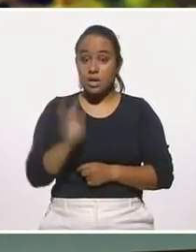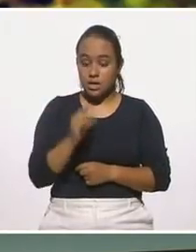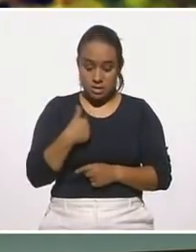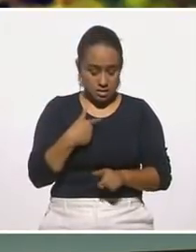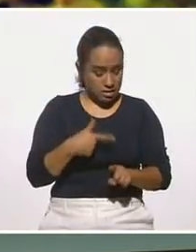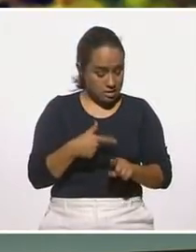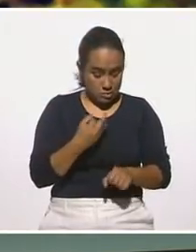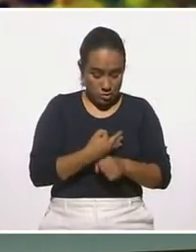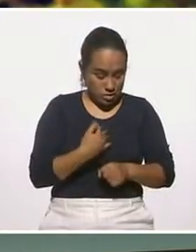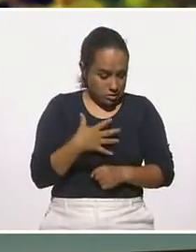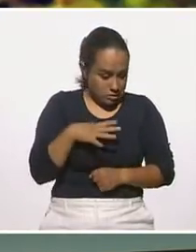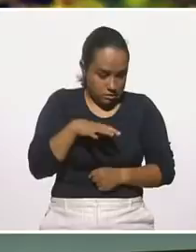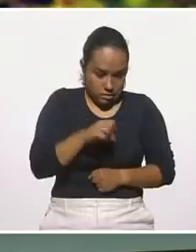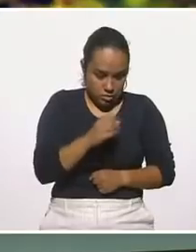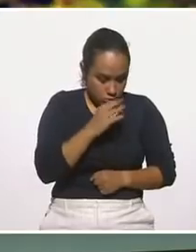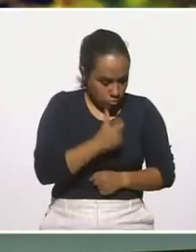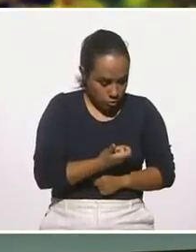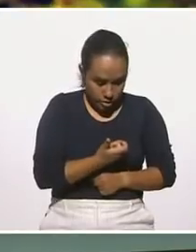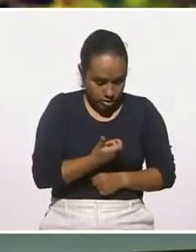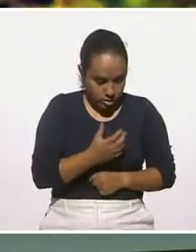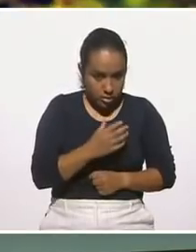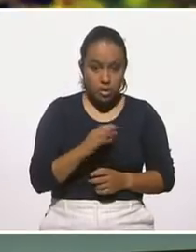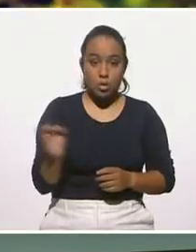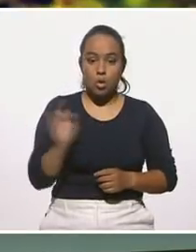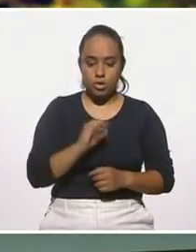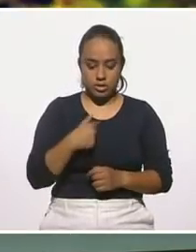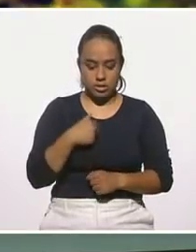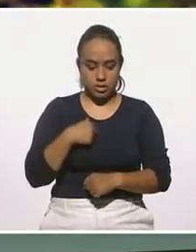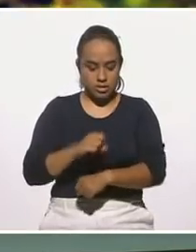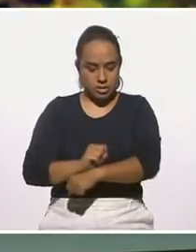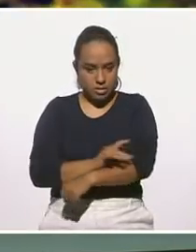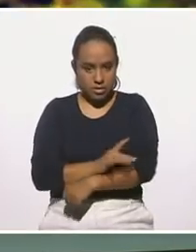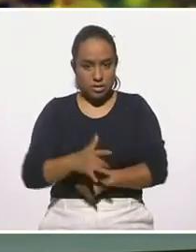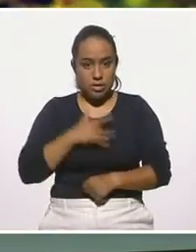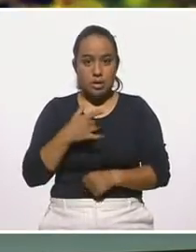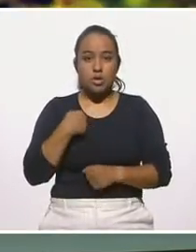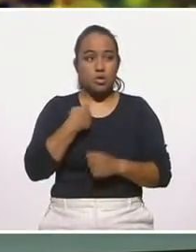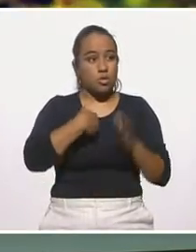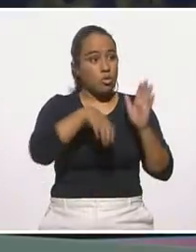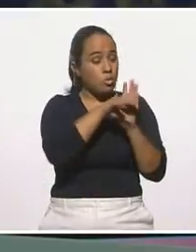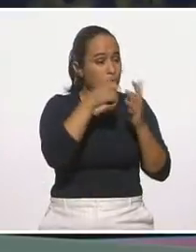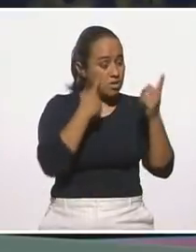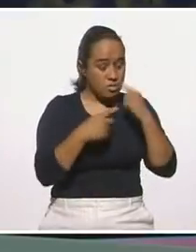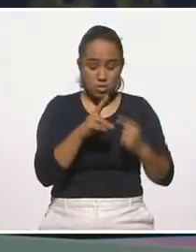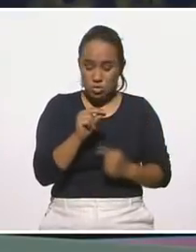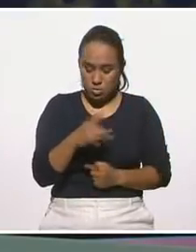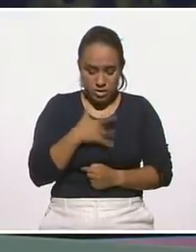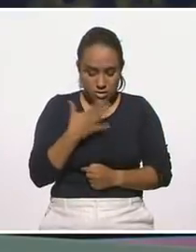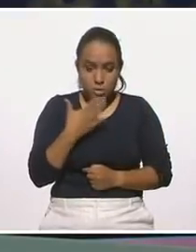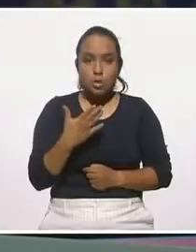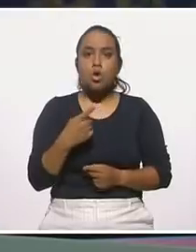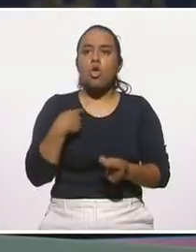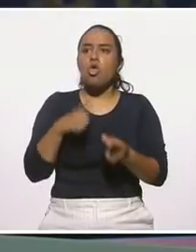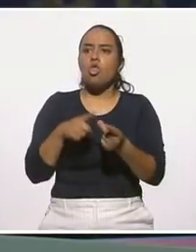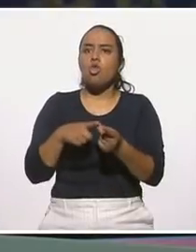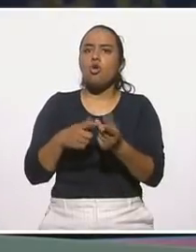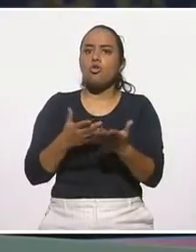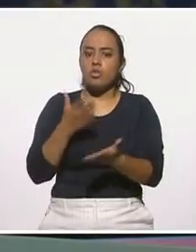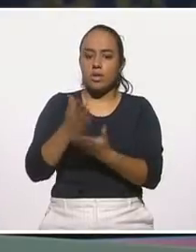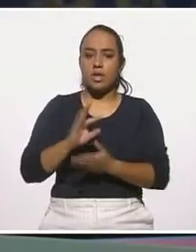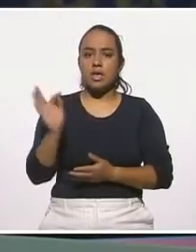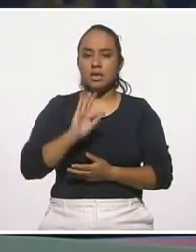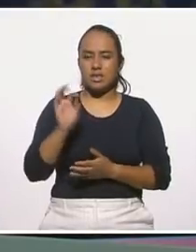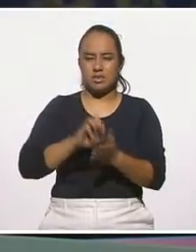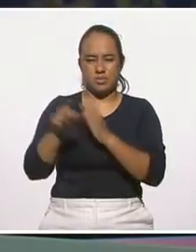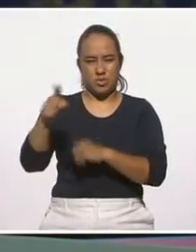no me alcanzan, ¿qué hago? Si en este momento mi expresión emocional y mi capacidad de llorar en la recámara no me alcanza, ¿a dónde voy? Si el alcohol, me